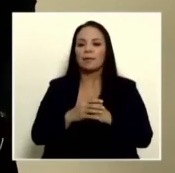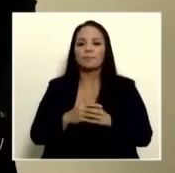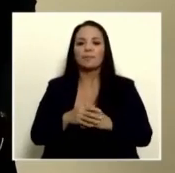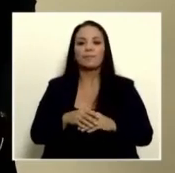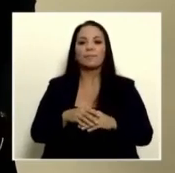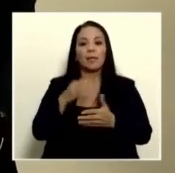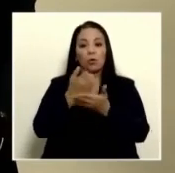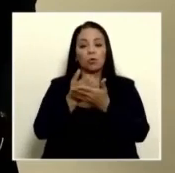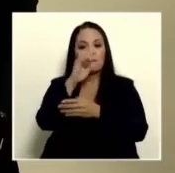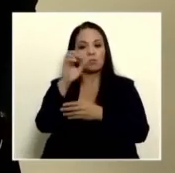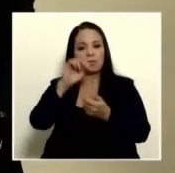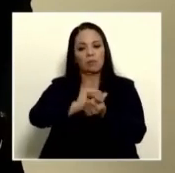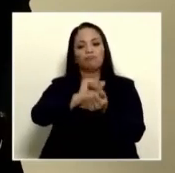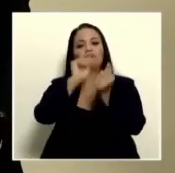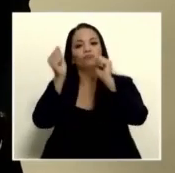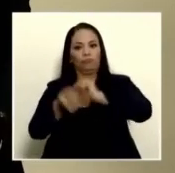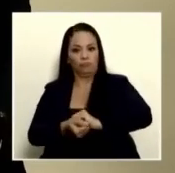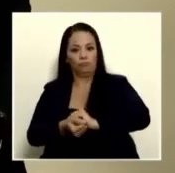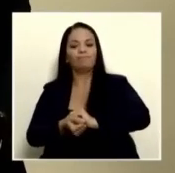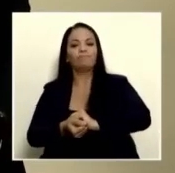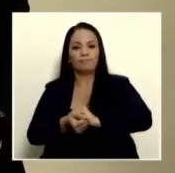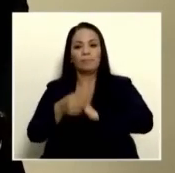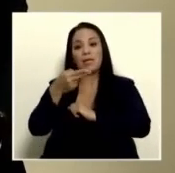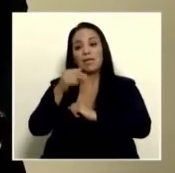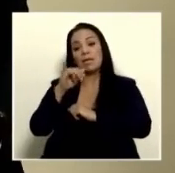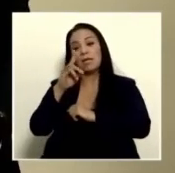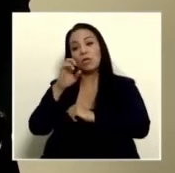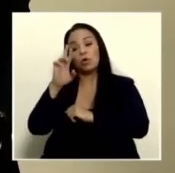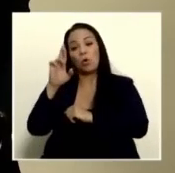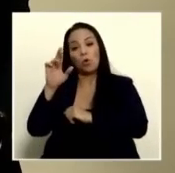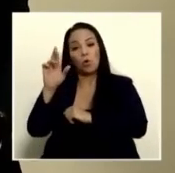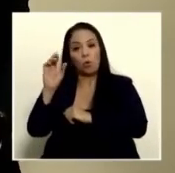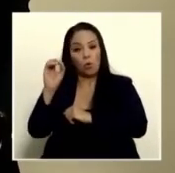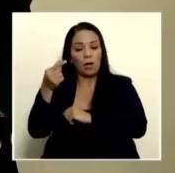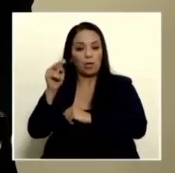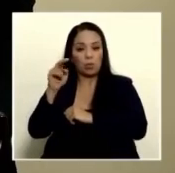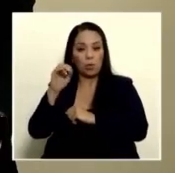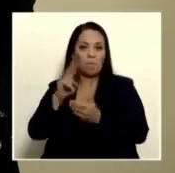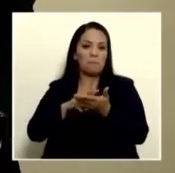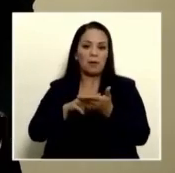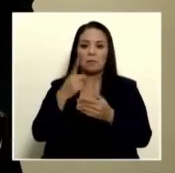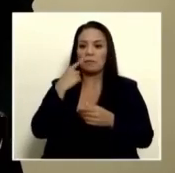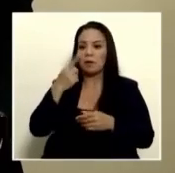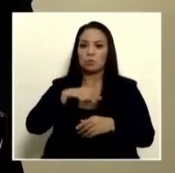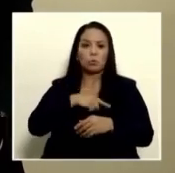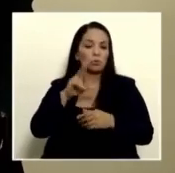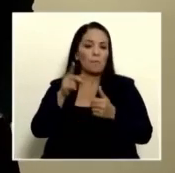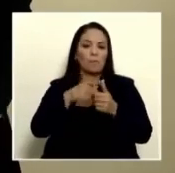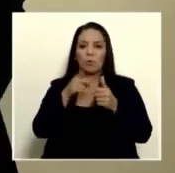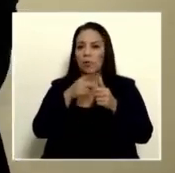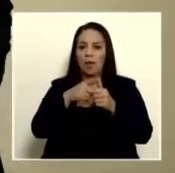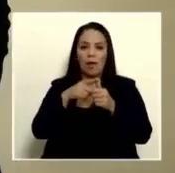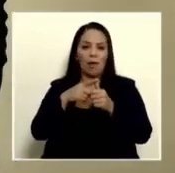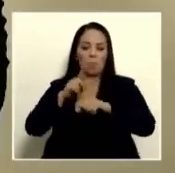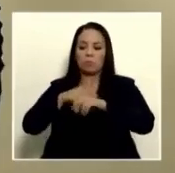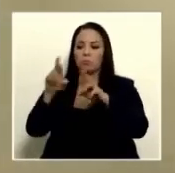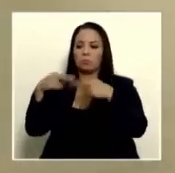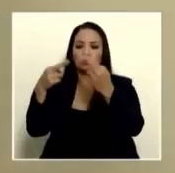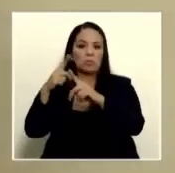transformar la economía de Costa Rica en la economía de hidrógeno verde nos parece que no es prioridad en extraordinarias convocarlo en extraordinarias la tecnología